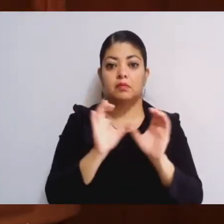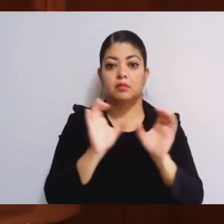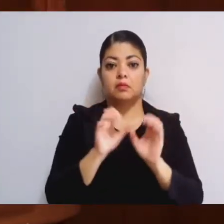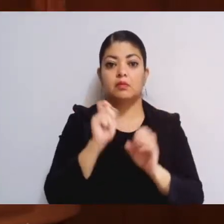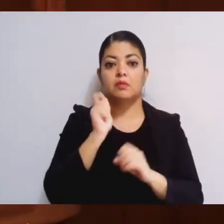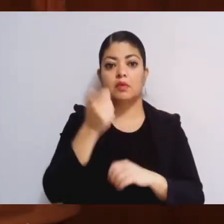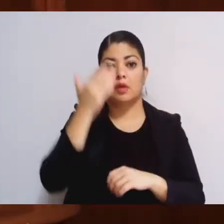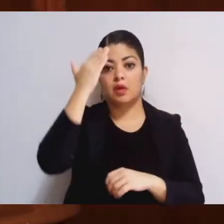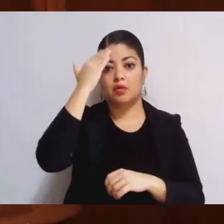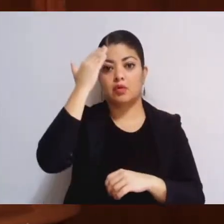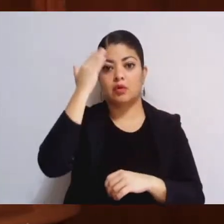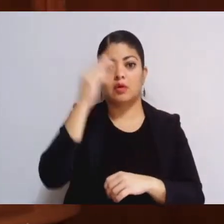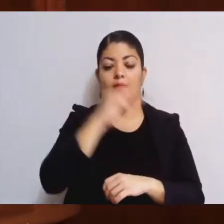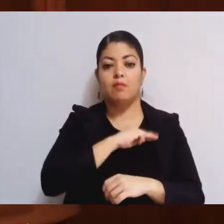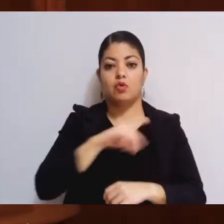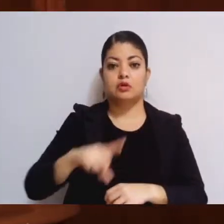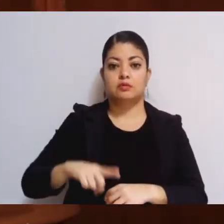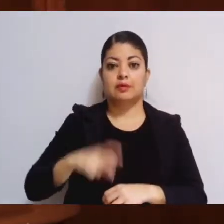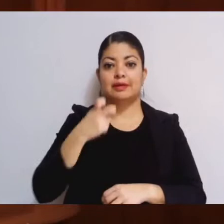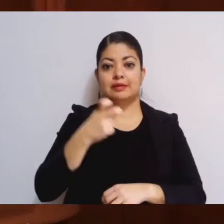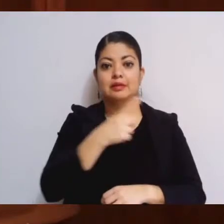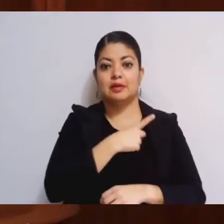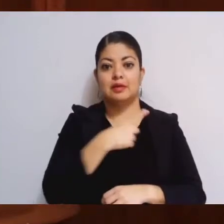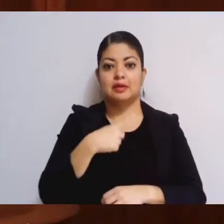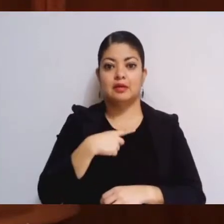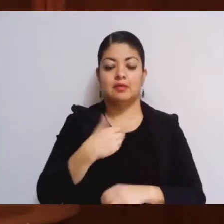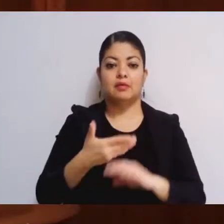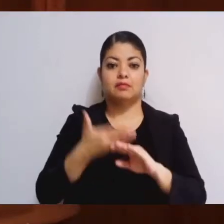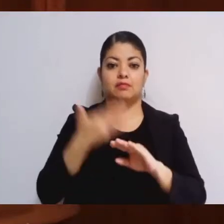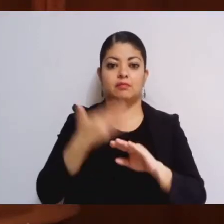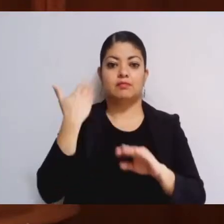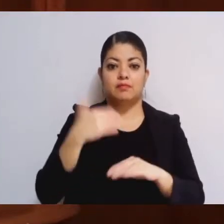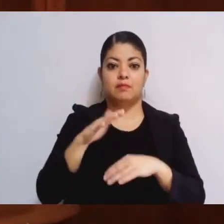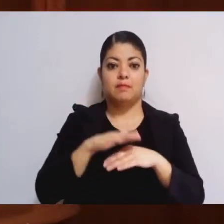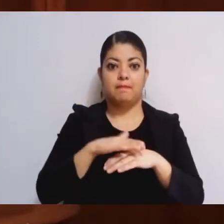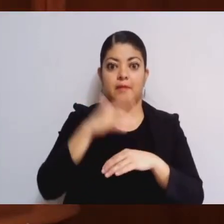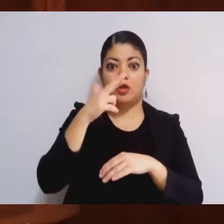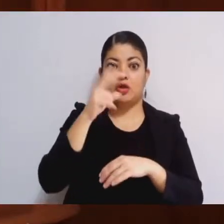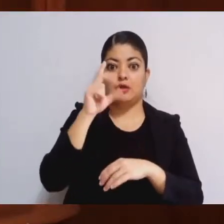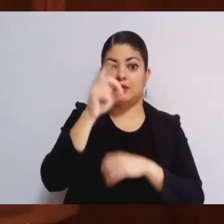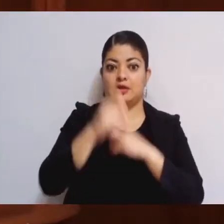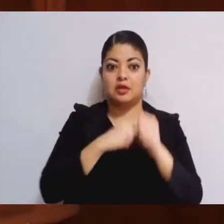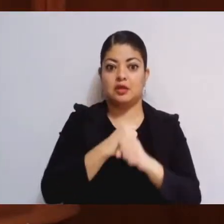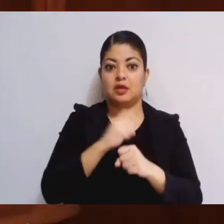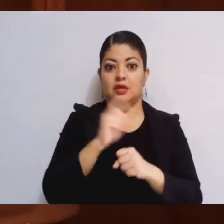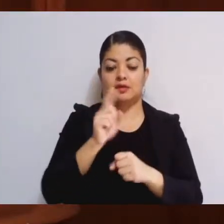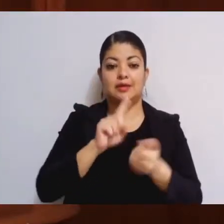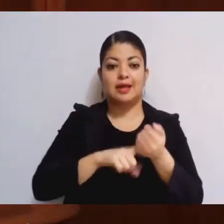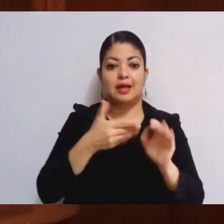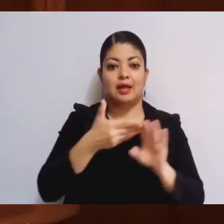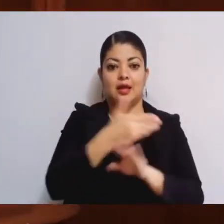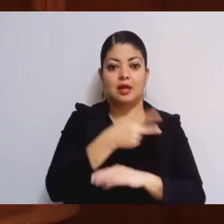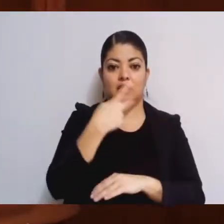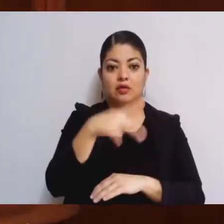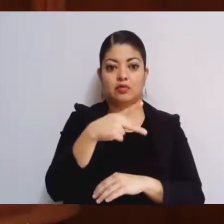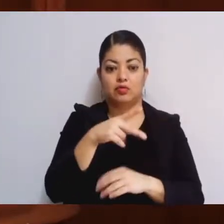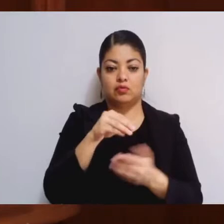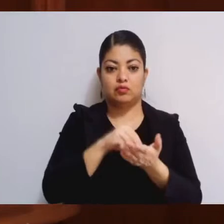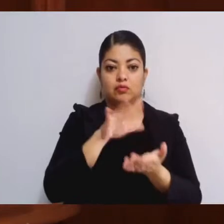autoridad municipal, la cual deberá tener una antigüedad no mayor a 30 días hábiles previos a la fecha de su presentación,